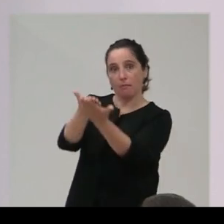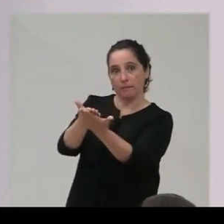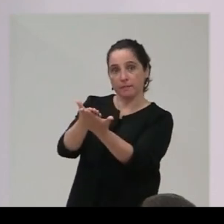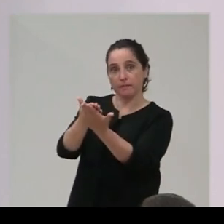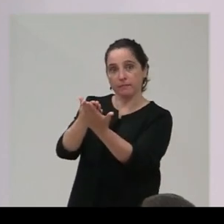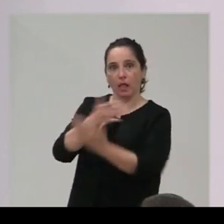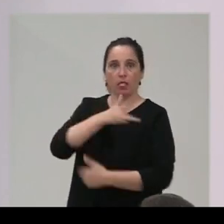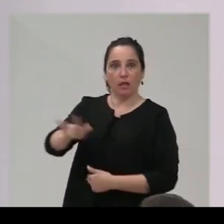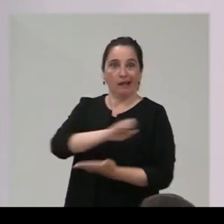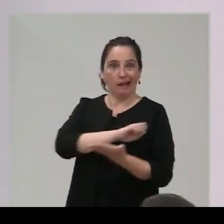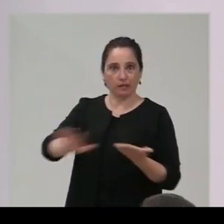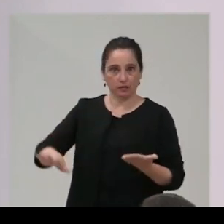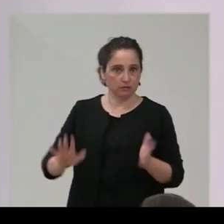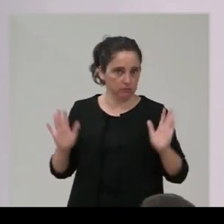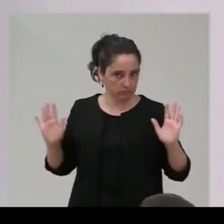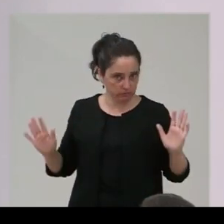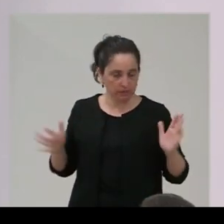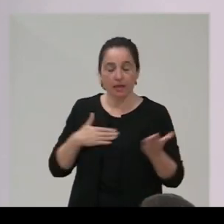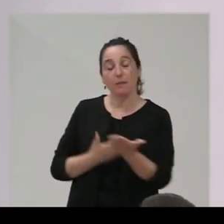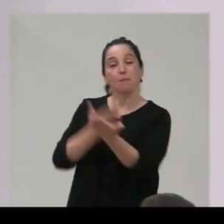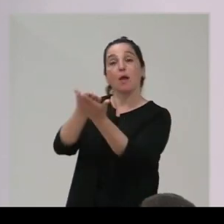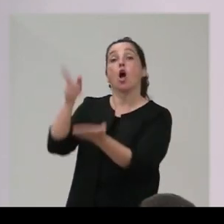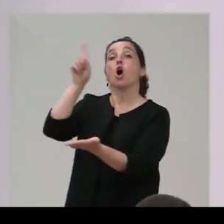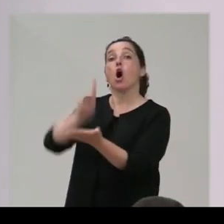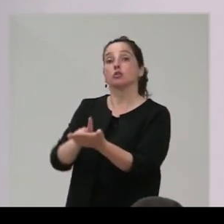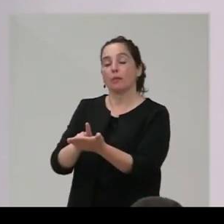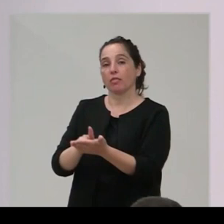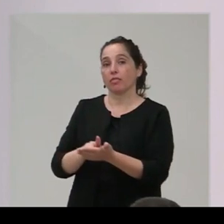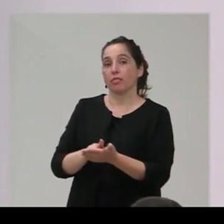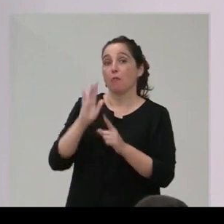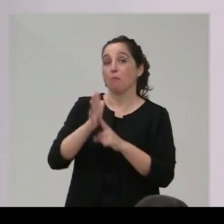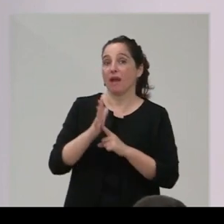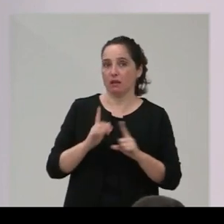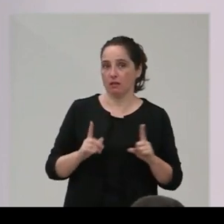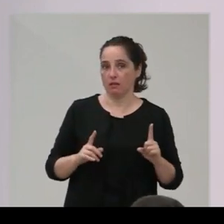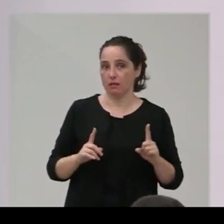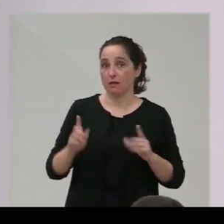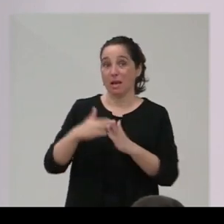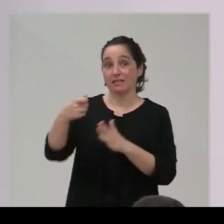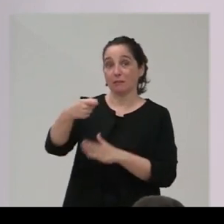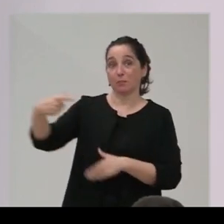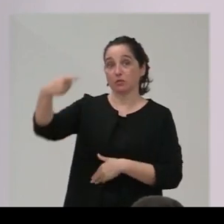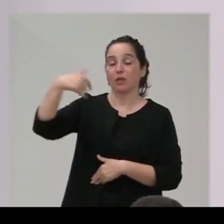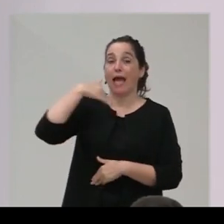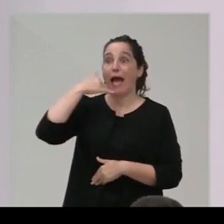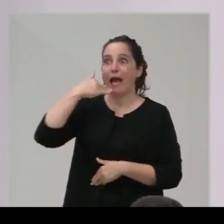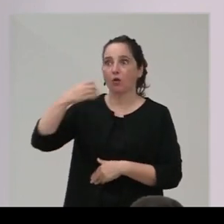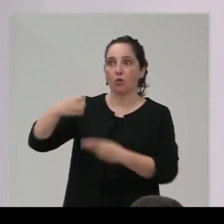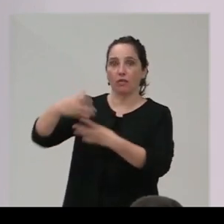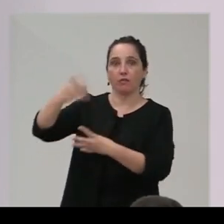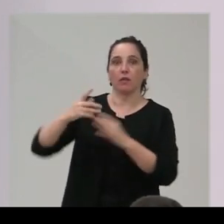cesión sea gratuita como ya hicimos volveremos a solicitar que sea pulmón verde y que esas edificaciones puedan ser